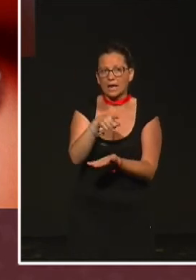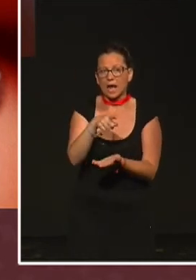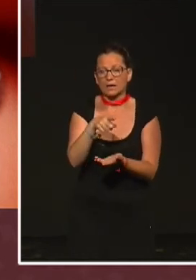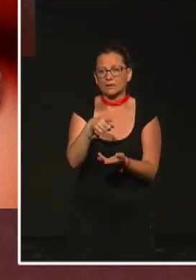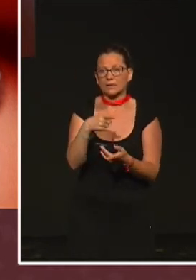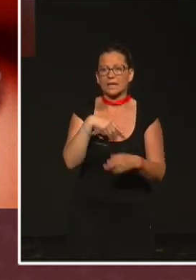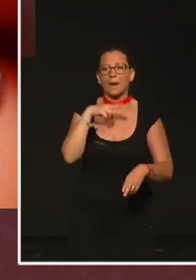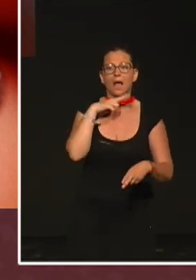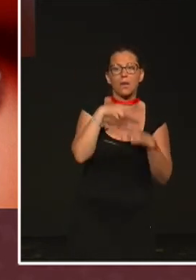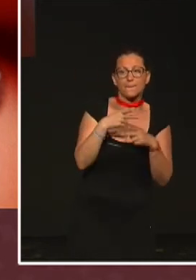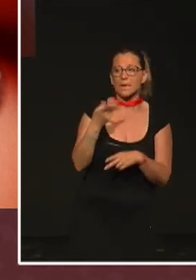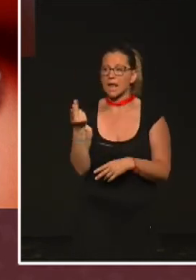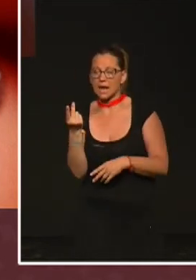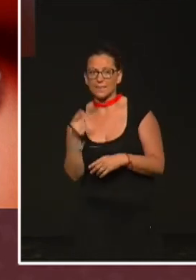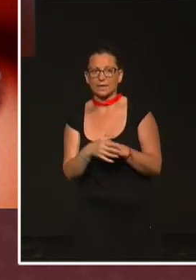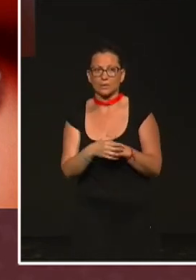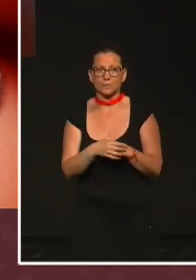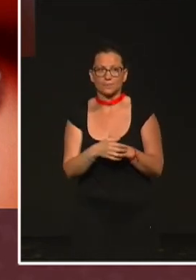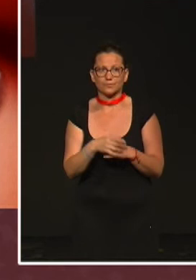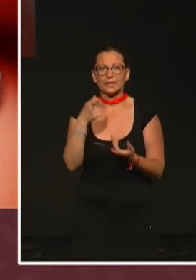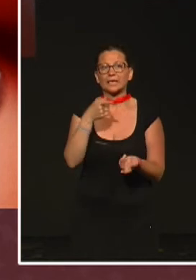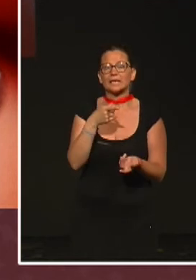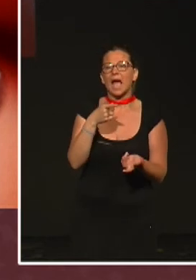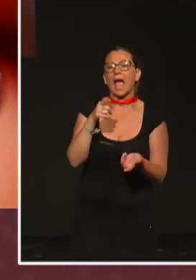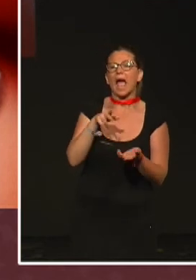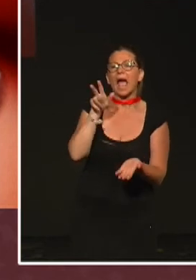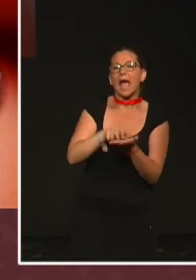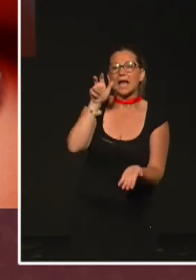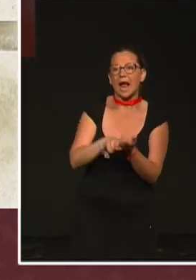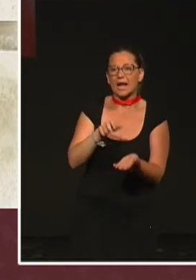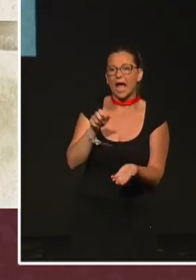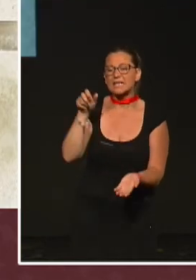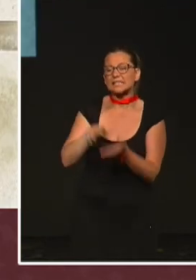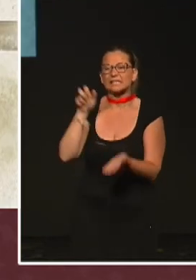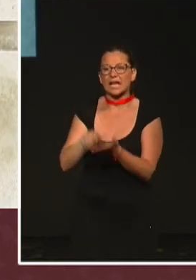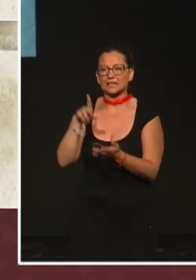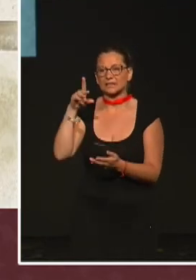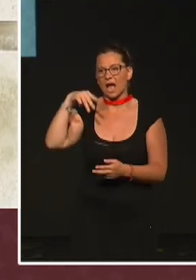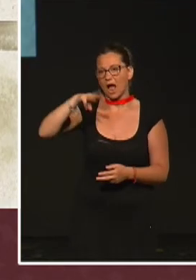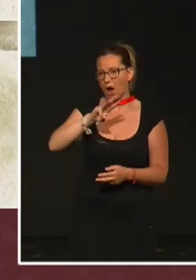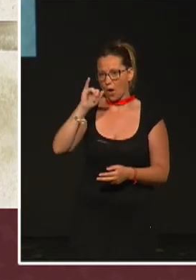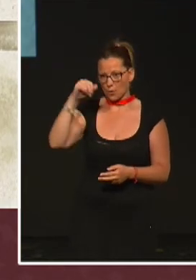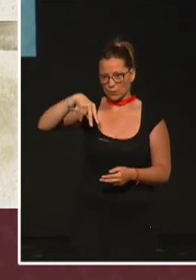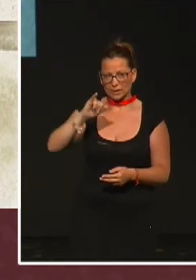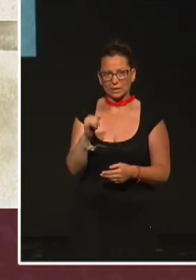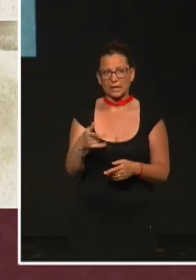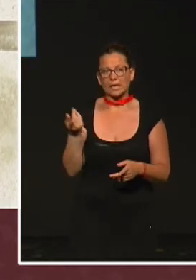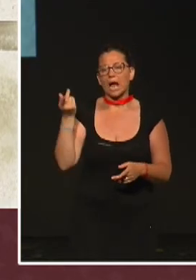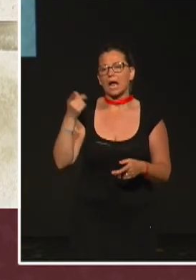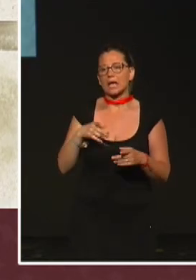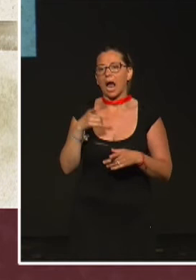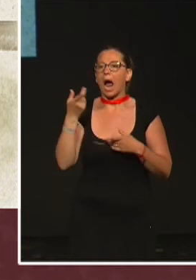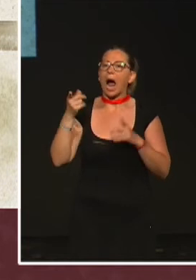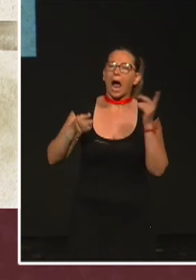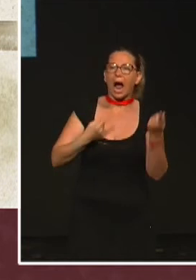en el nombre científico. Ingerrana Charles Darwini. También me parece maravilloso este homenaje. Y bueno, hay también algunos dinosaurios. Los